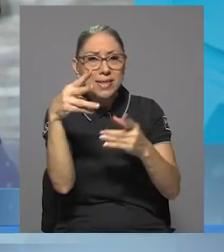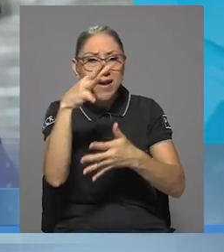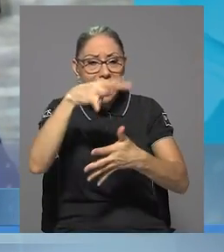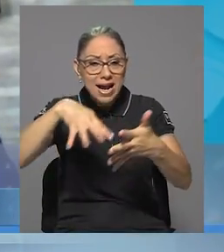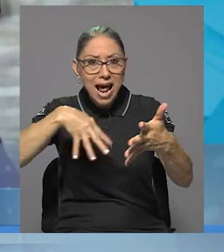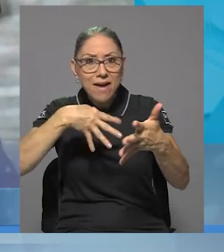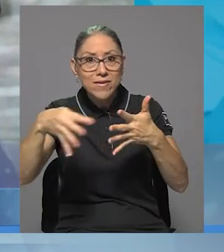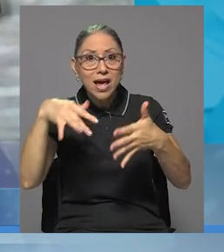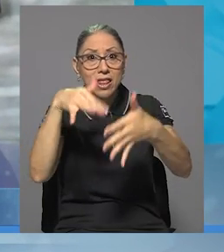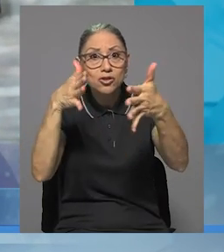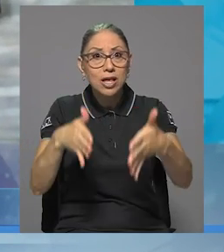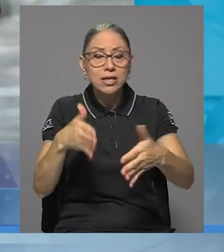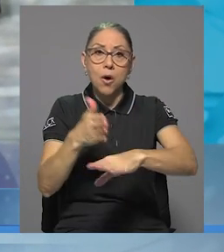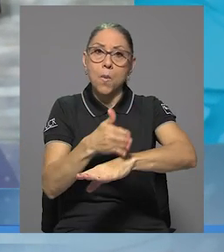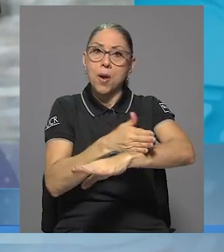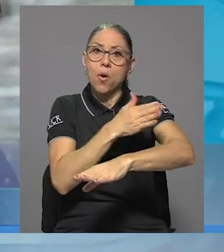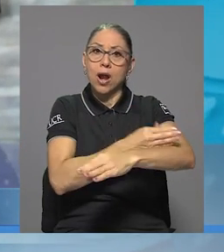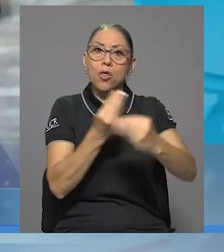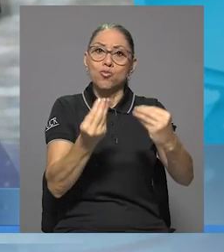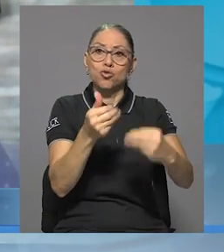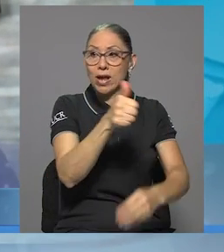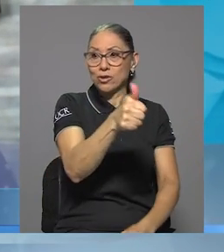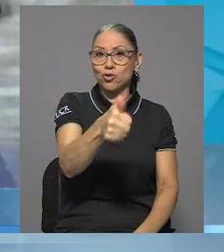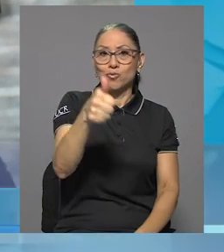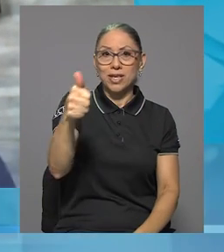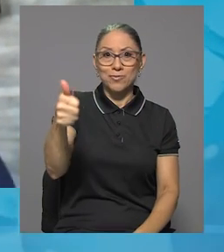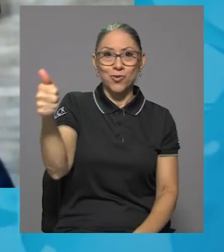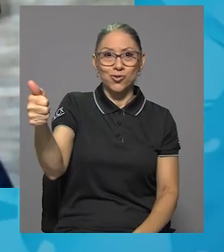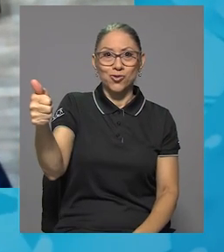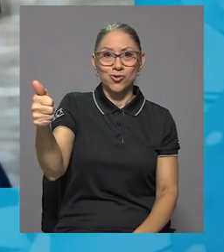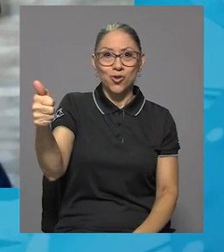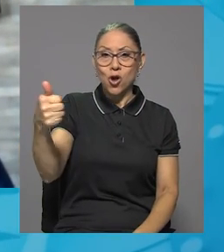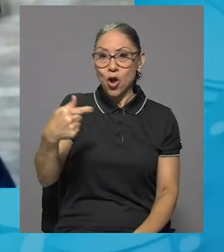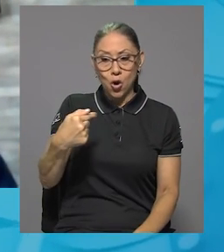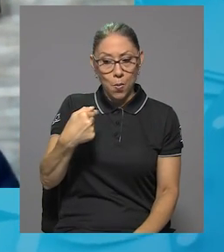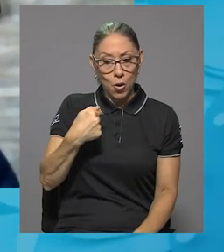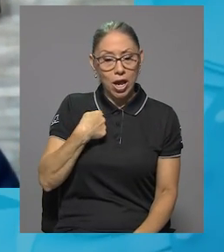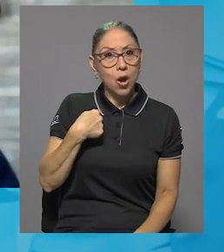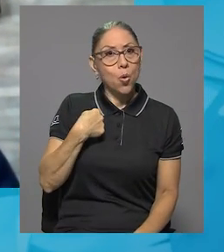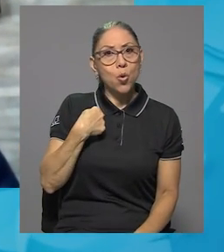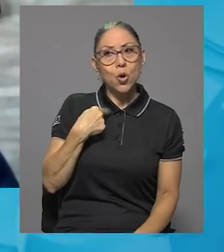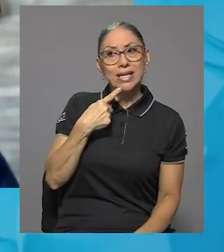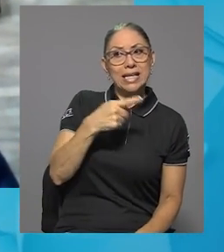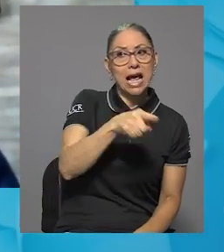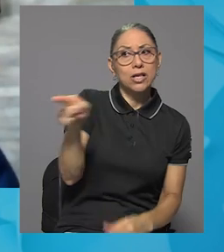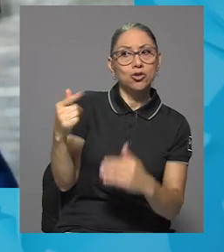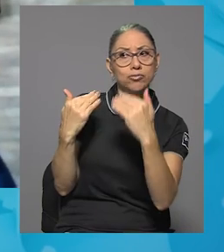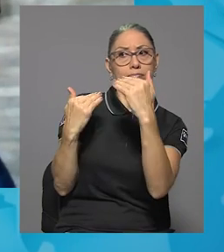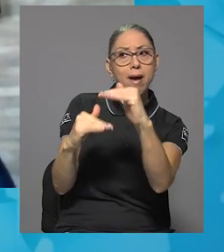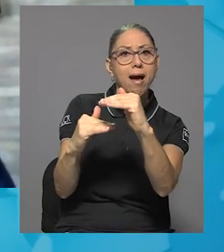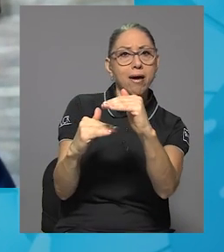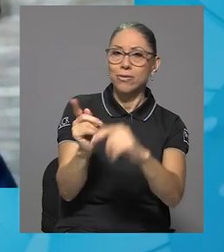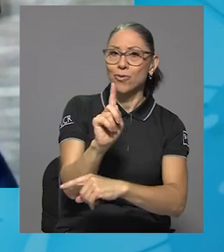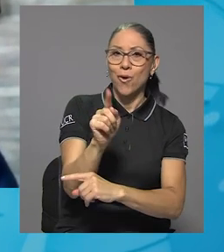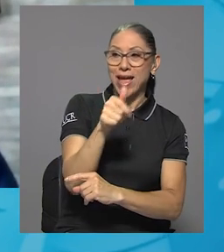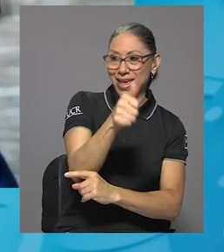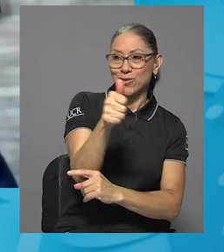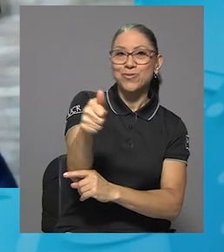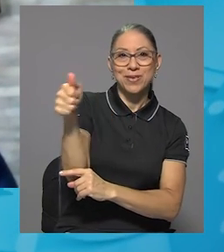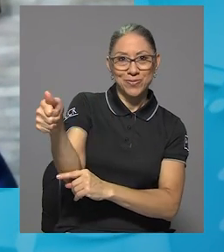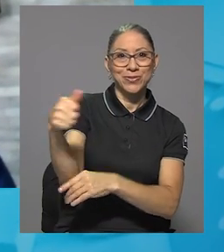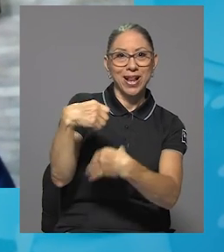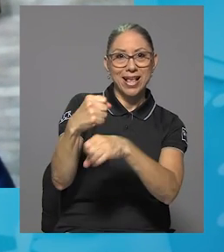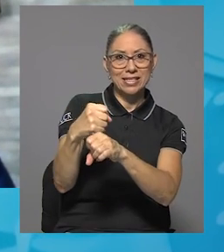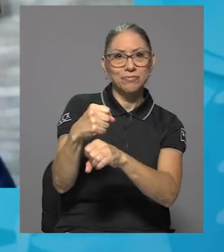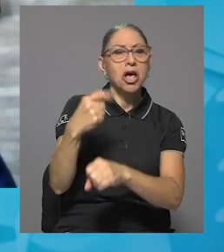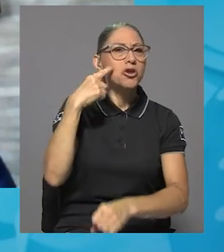Es algo que he notado ellos mismos. No es que uno establezca la barrera, sino que ellos mismos la ponen. Y creo